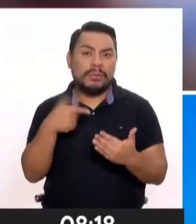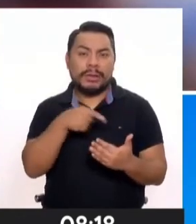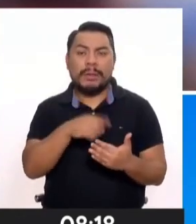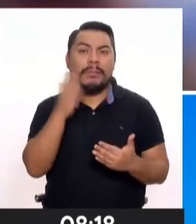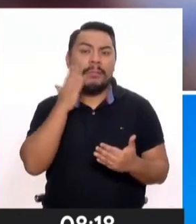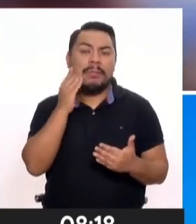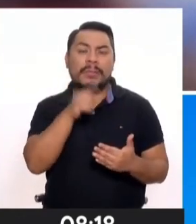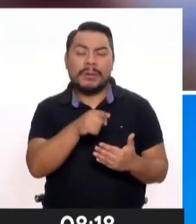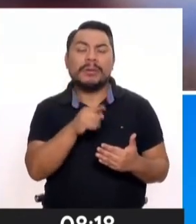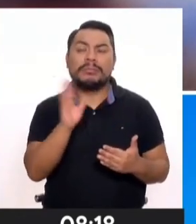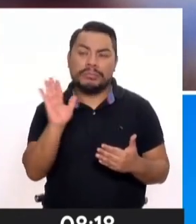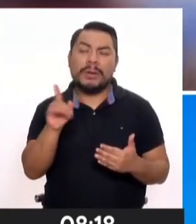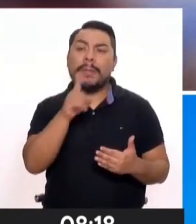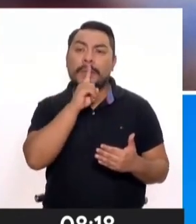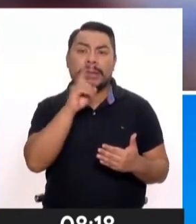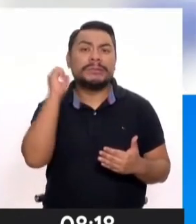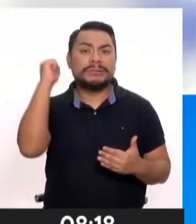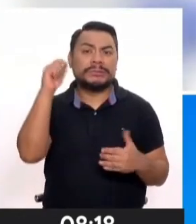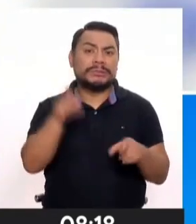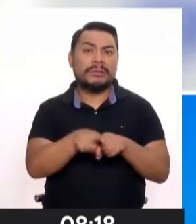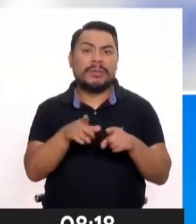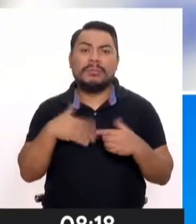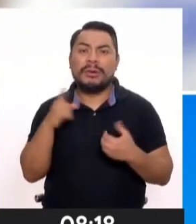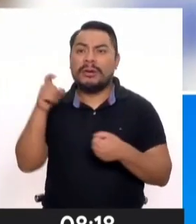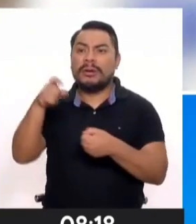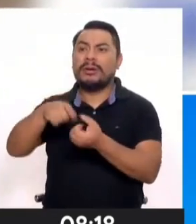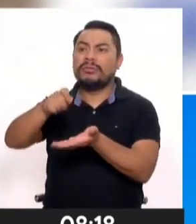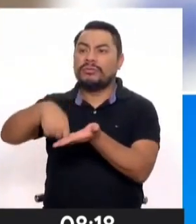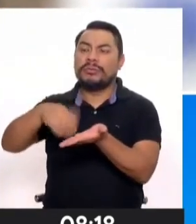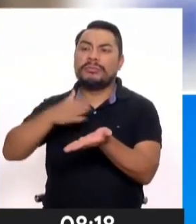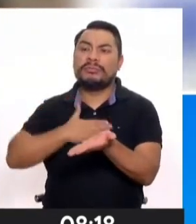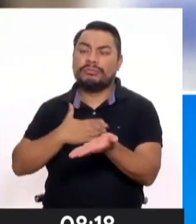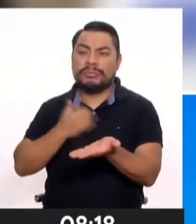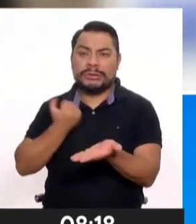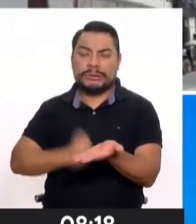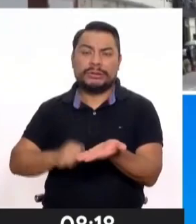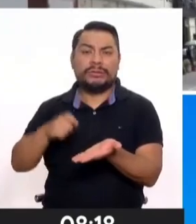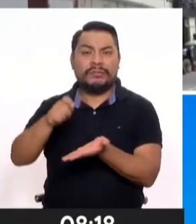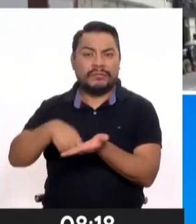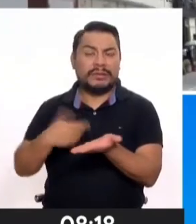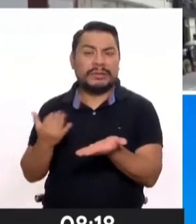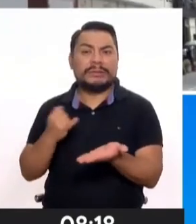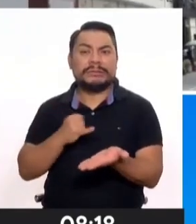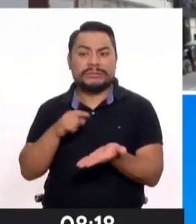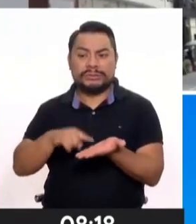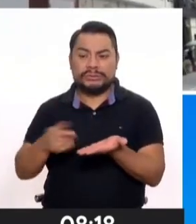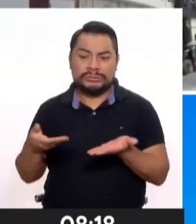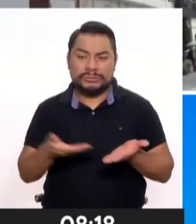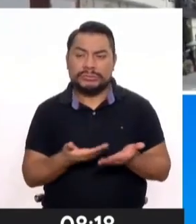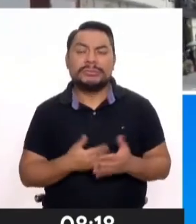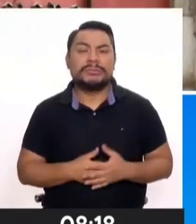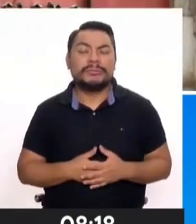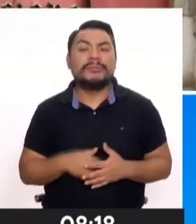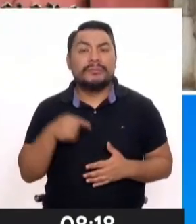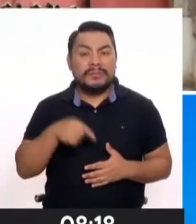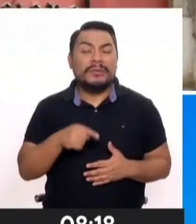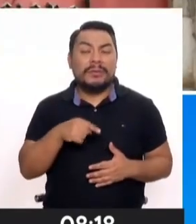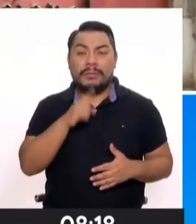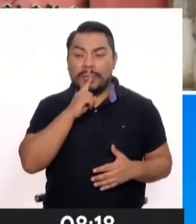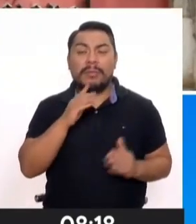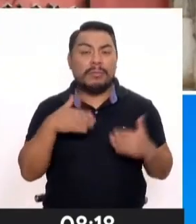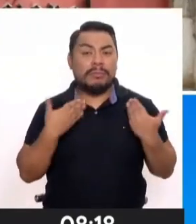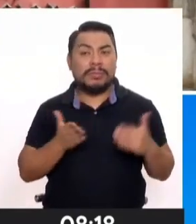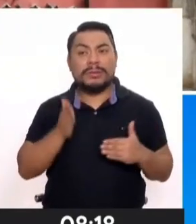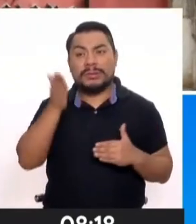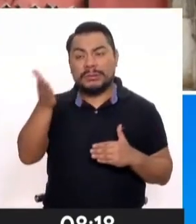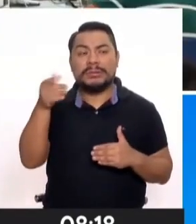madre para el conocimiento de todos. Entonces, en ese caso, puede él recurrir a esta